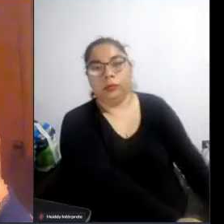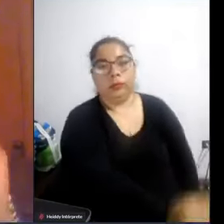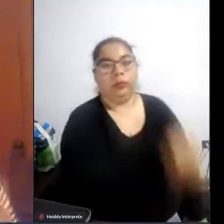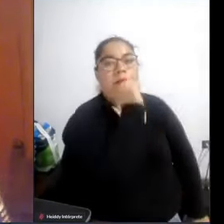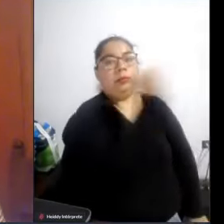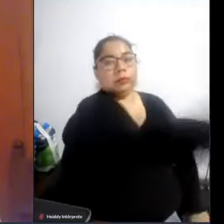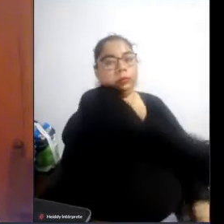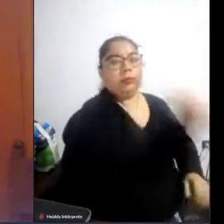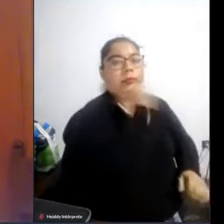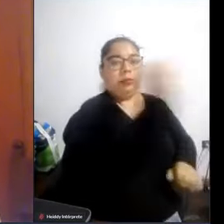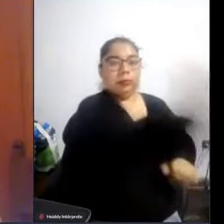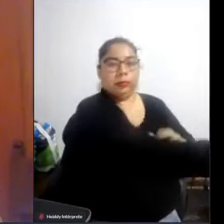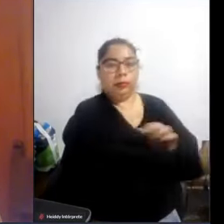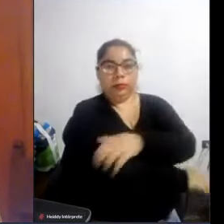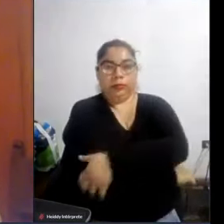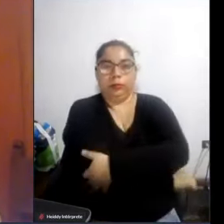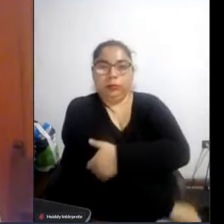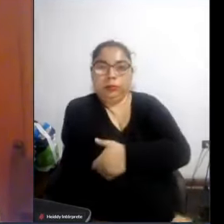micrófono